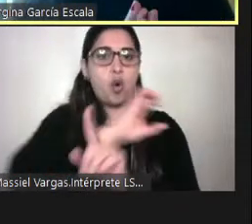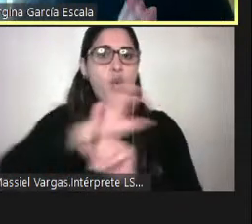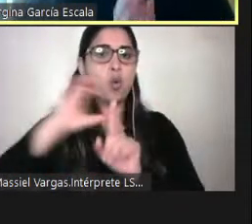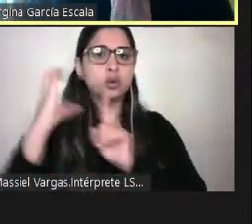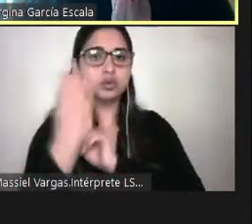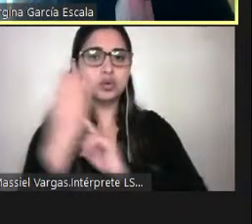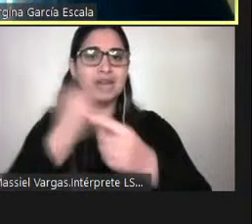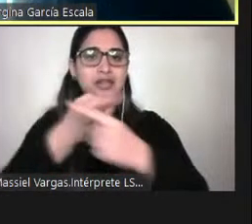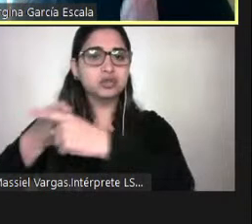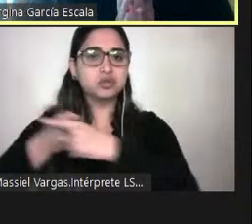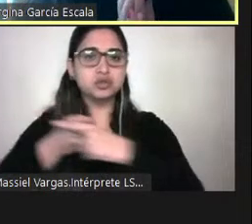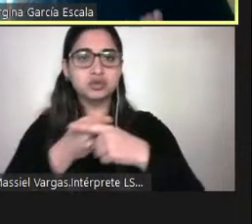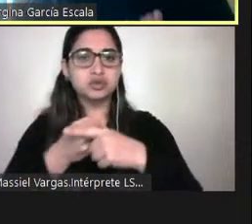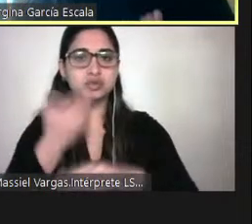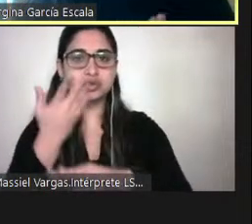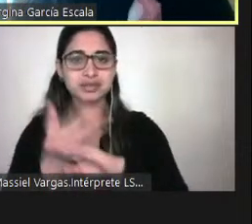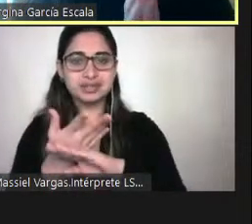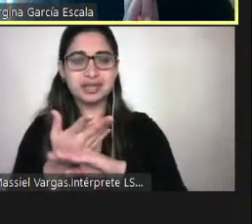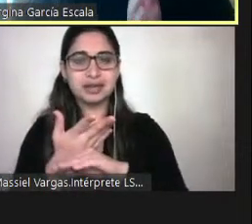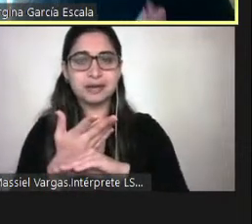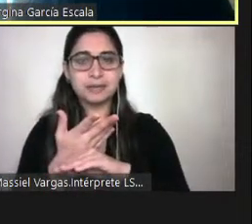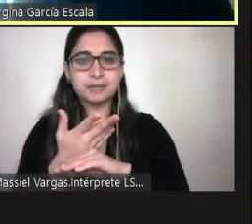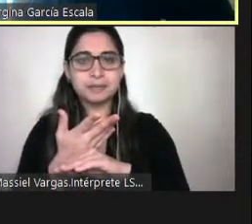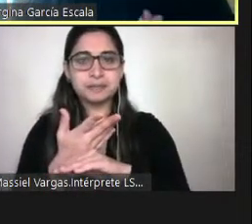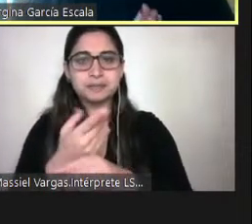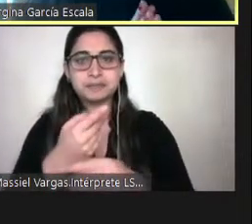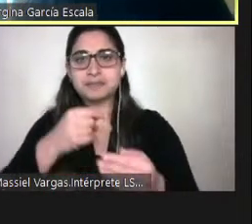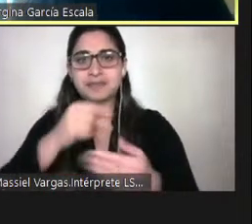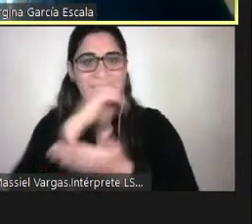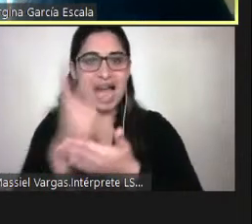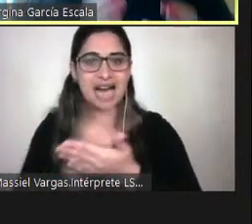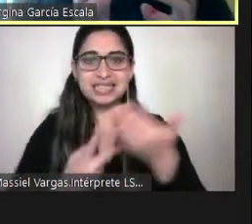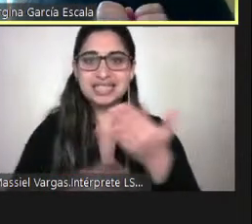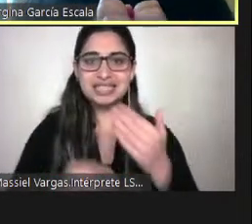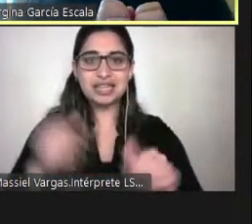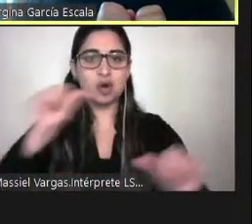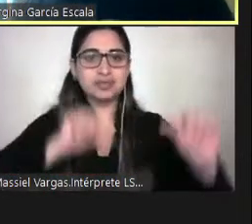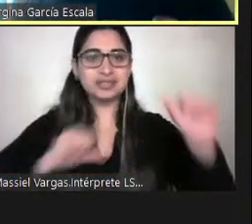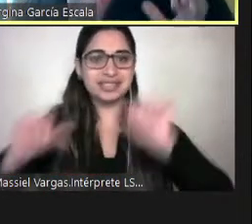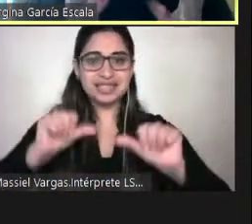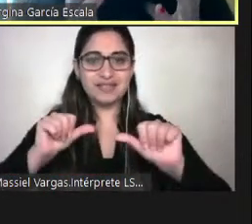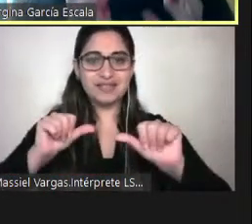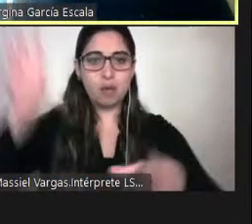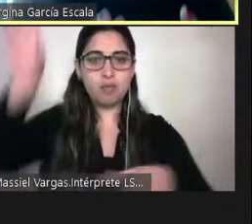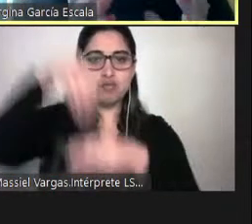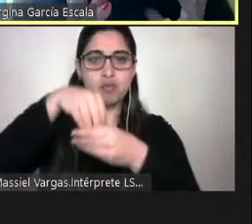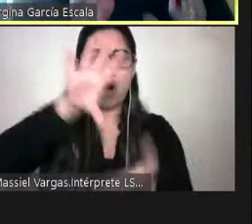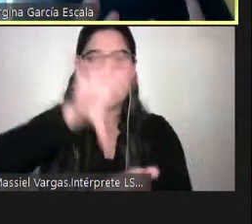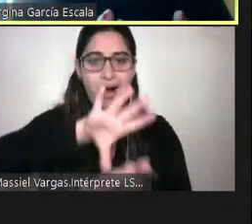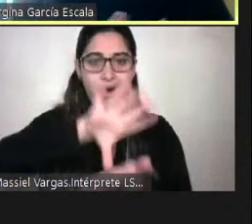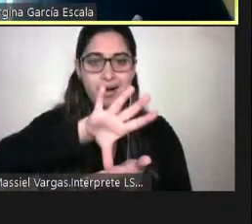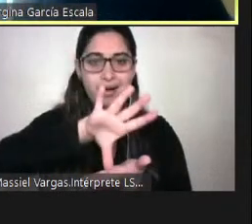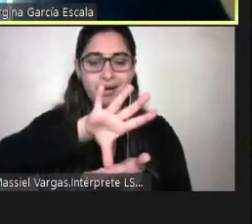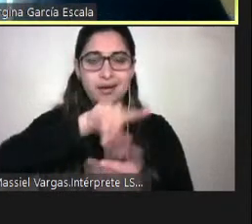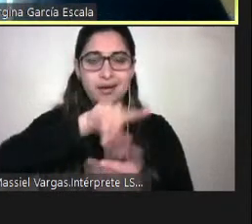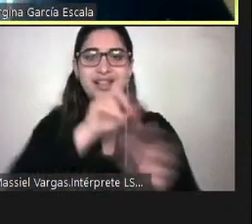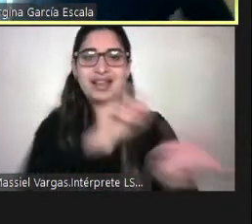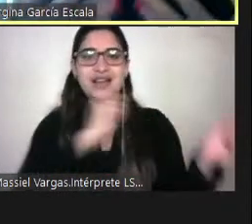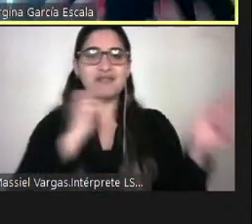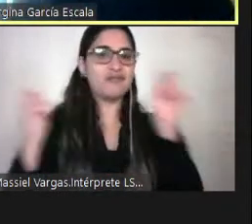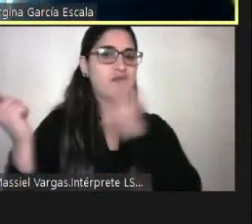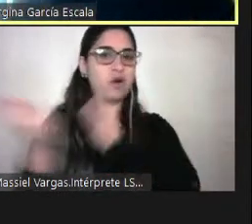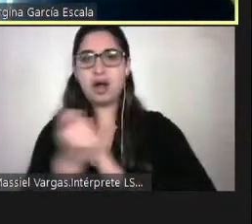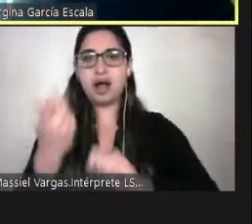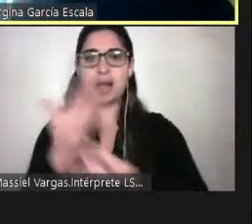cultural, social, artístico, científico del país. Fíjense bien, propender a este cambio cultural